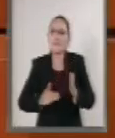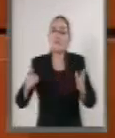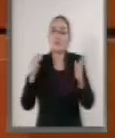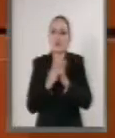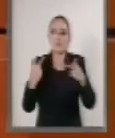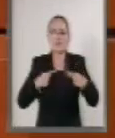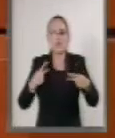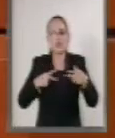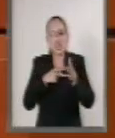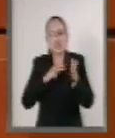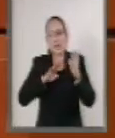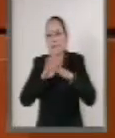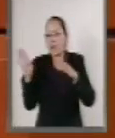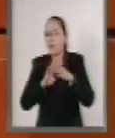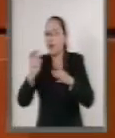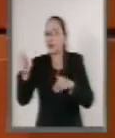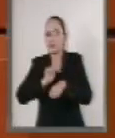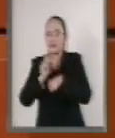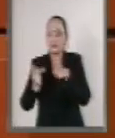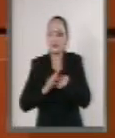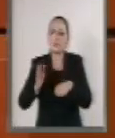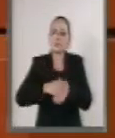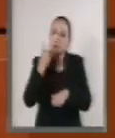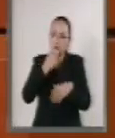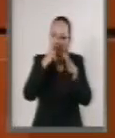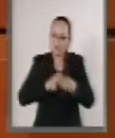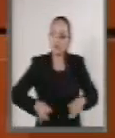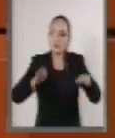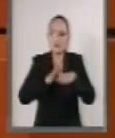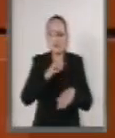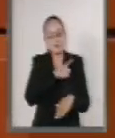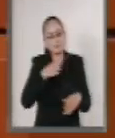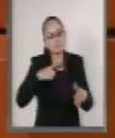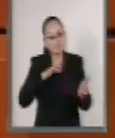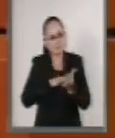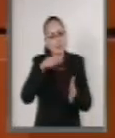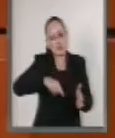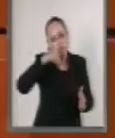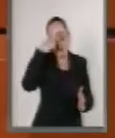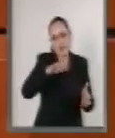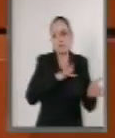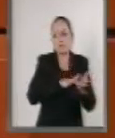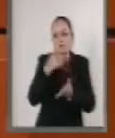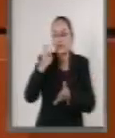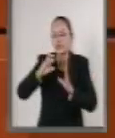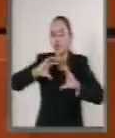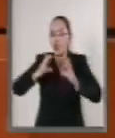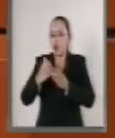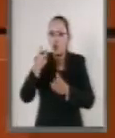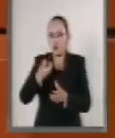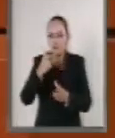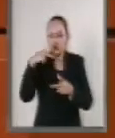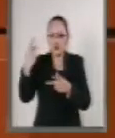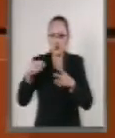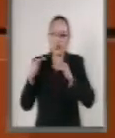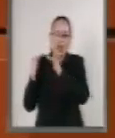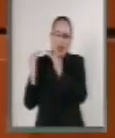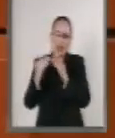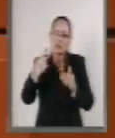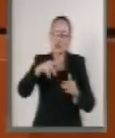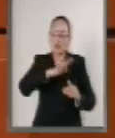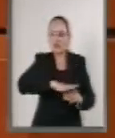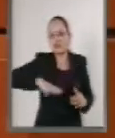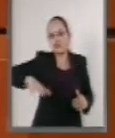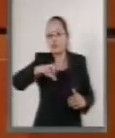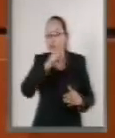fuera de su país y será fundamental apoyar desde México a la reconstrucción de su hogar y lograr que